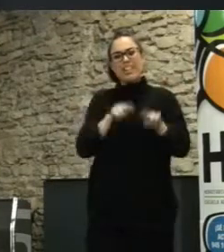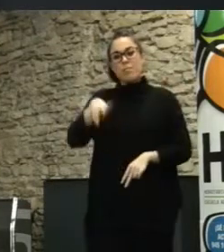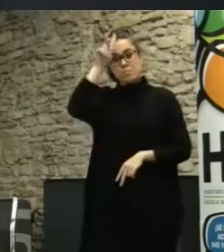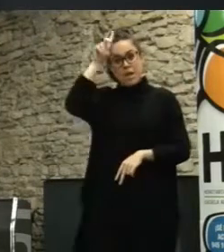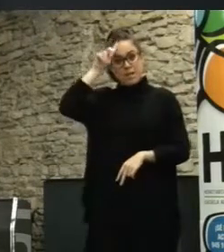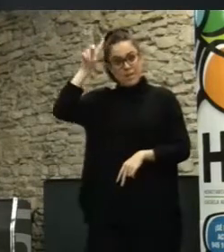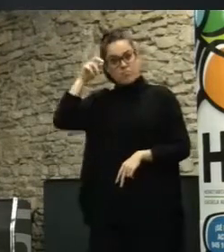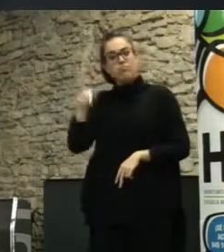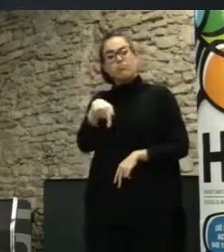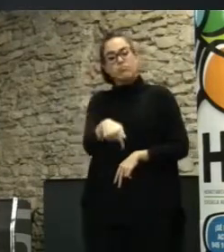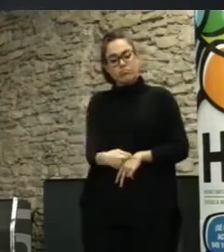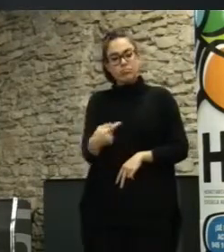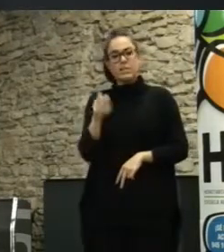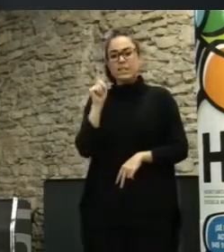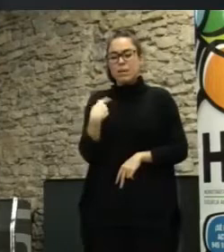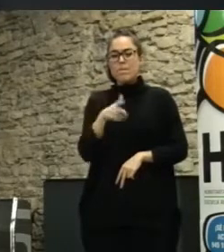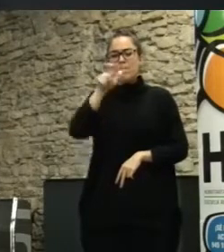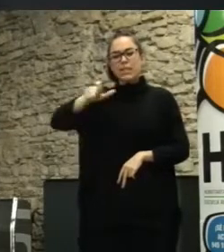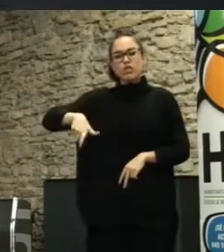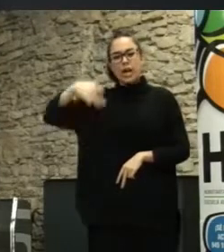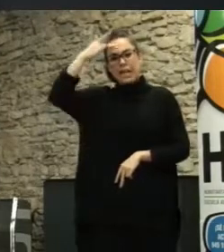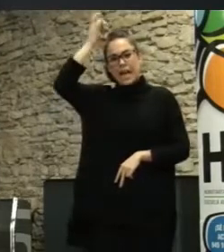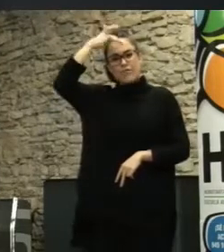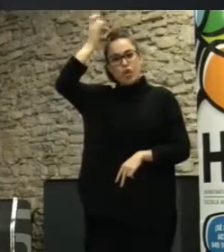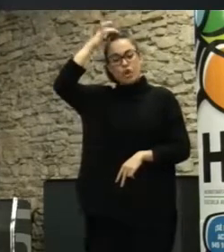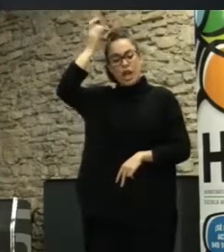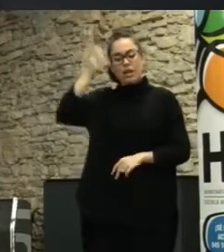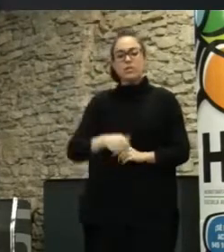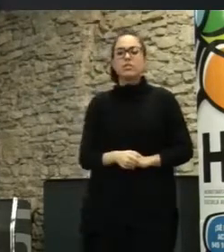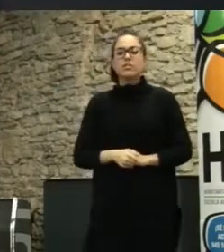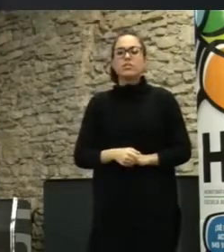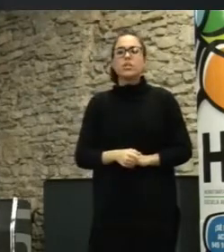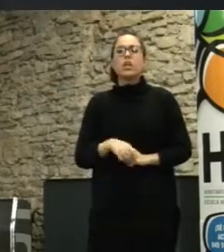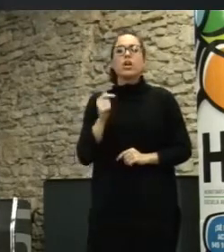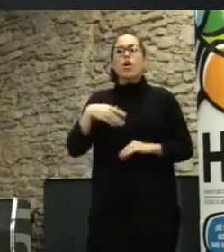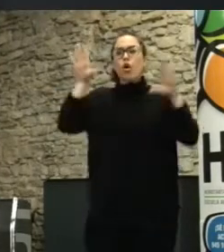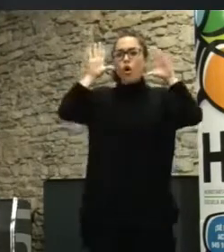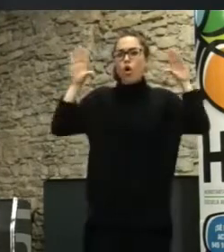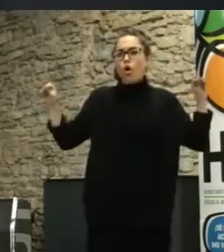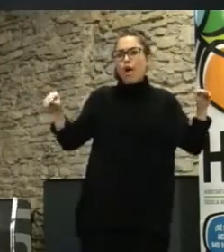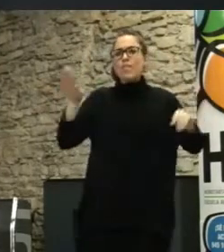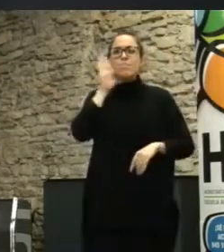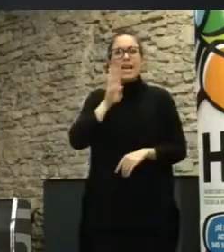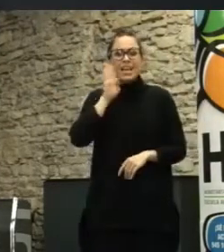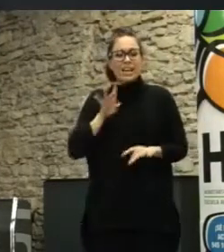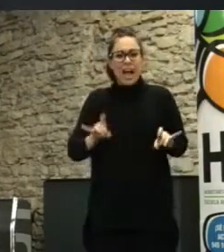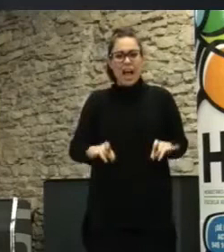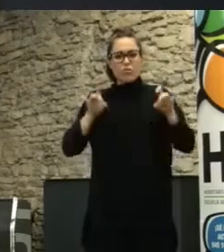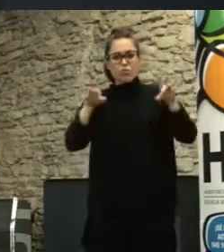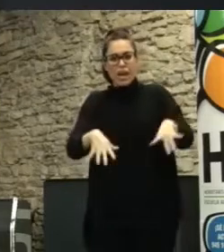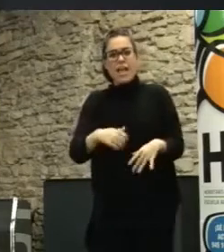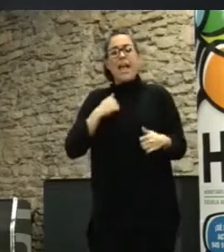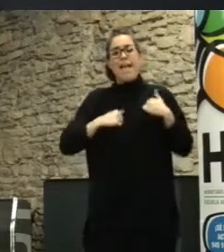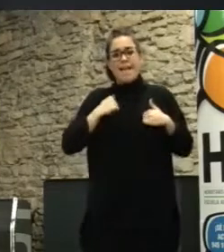Prado. Hay gente sobre todo de California, hay gente de Holanda, hay mucha gente de Bélgica, Australia, Canadá,